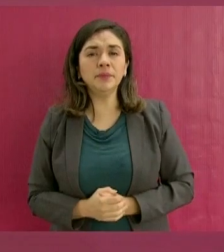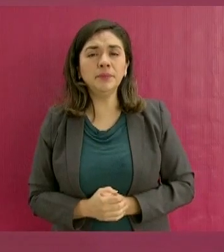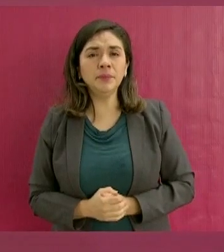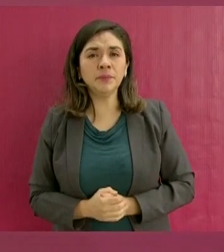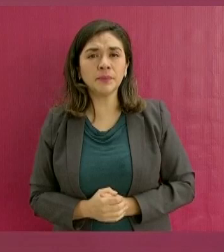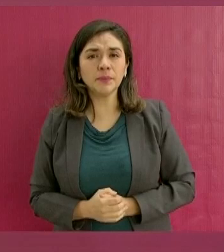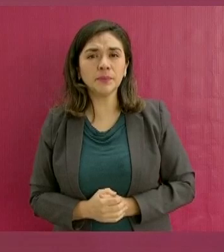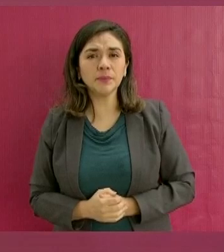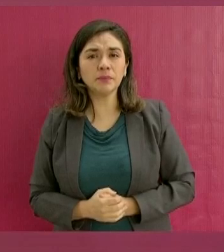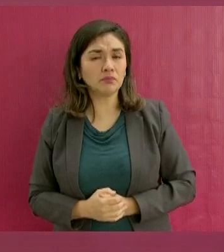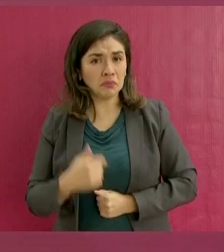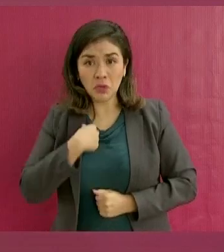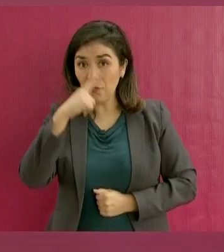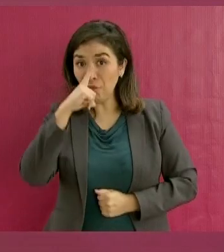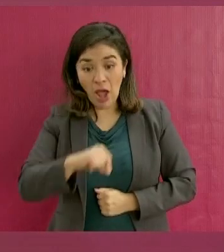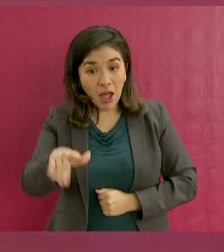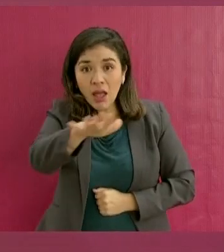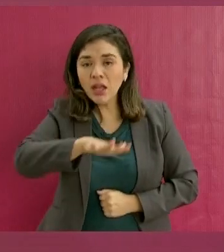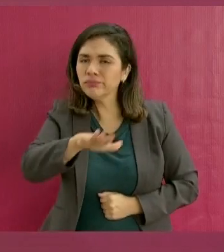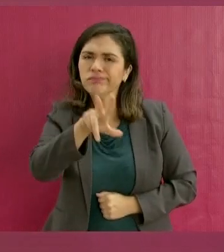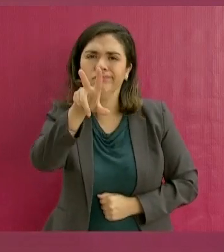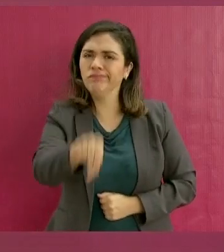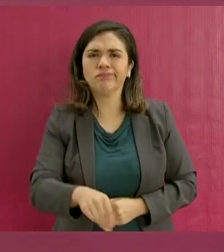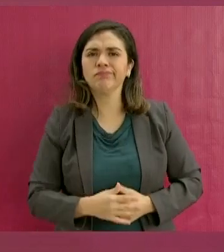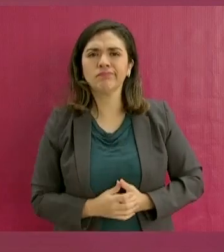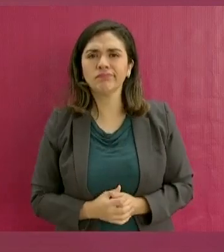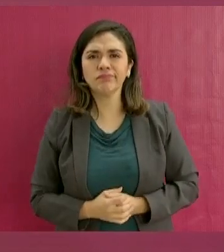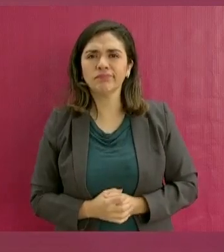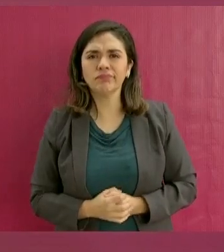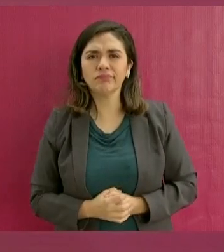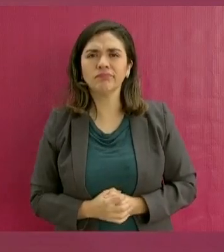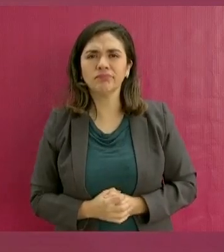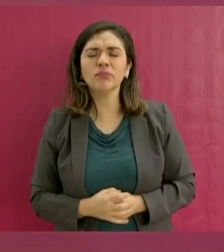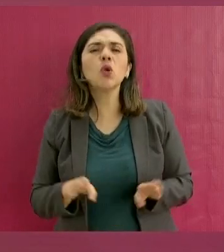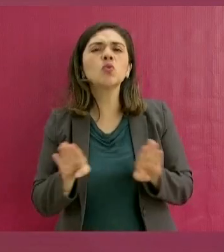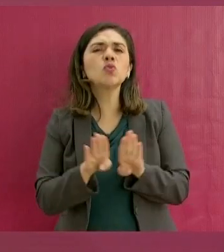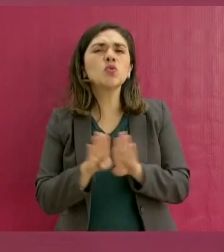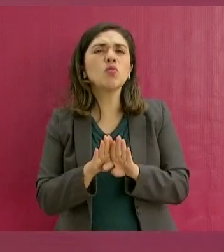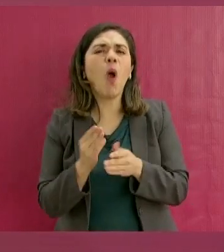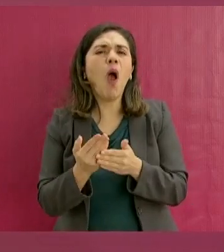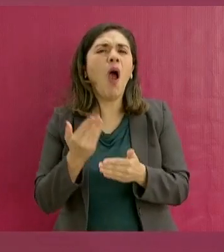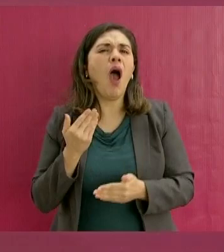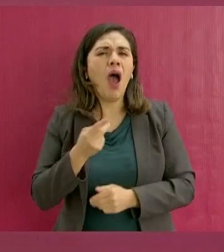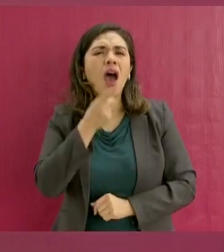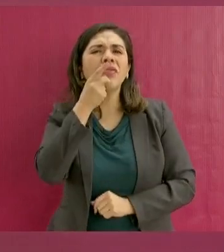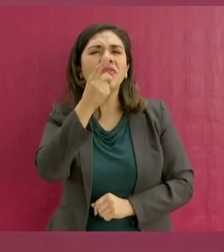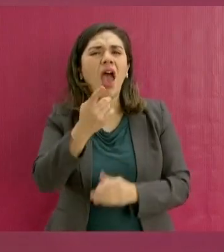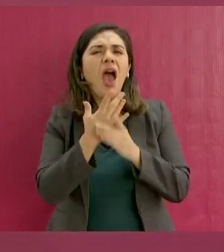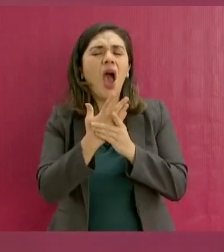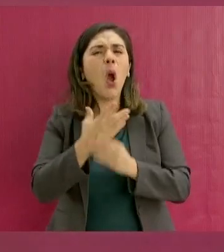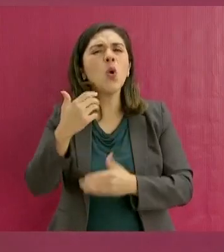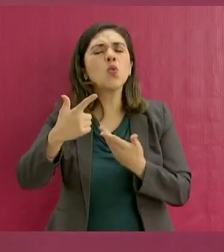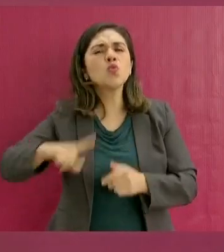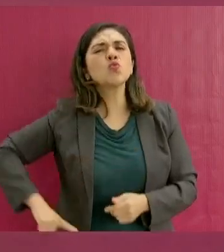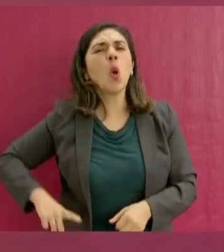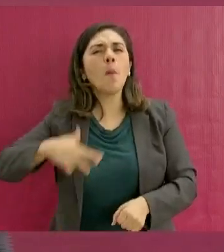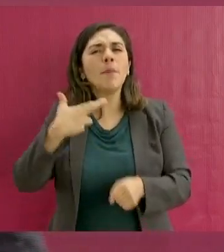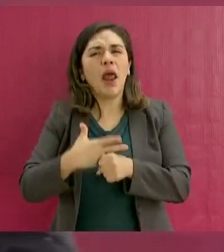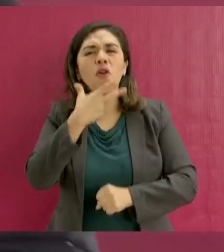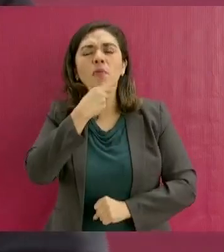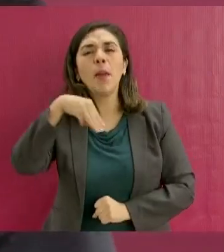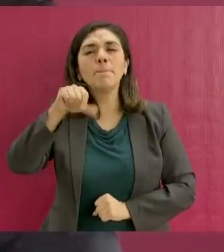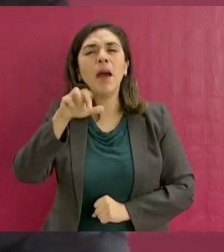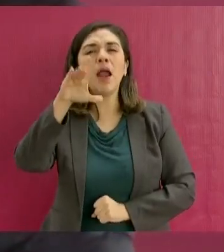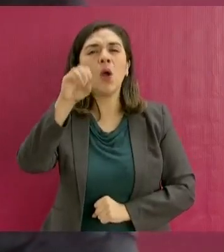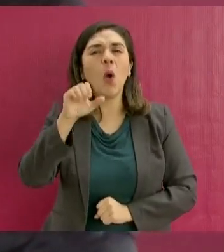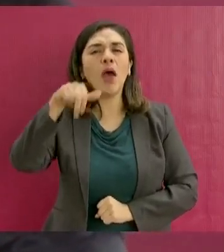no vamos a fallarles. Como lo mencionaba el ciudadano gobernador Marco Antonio